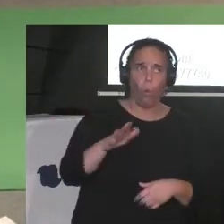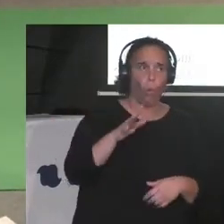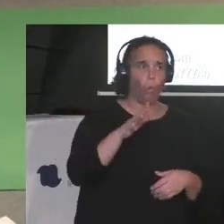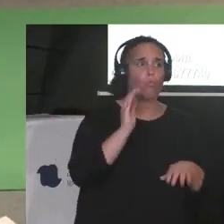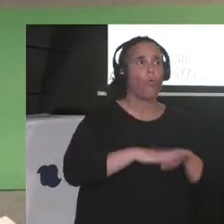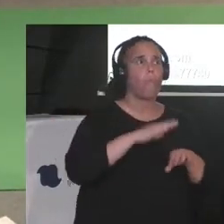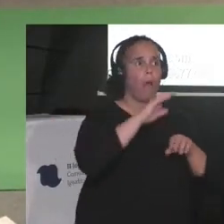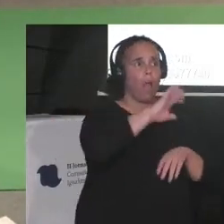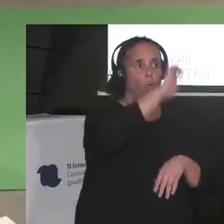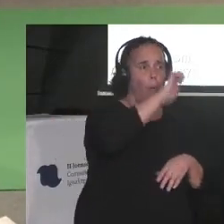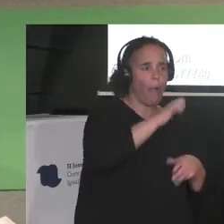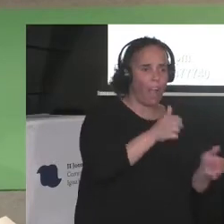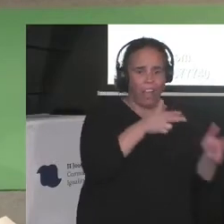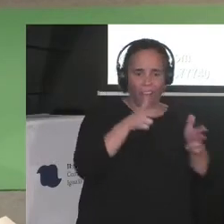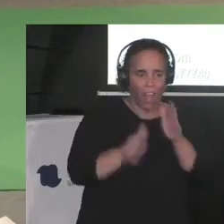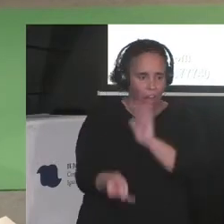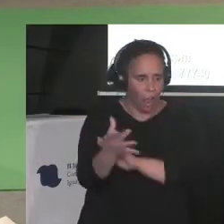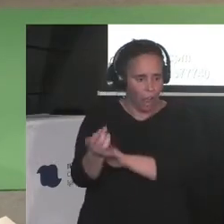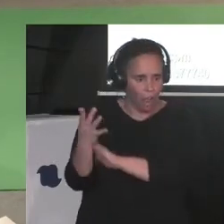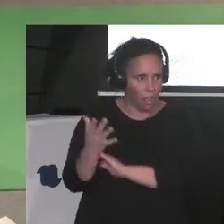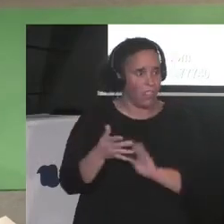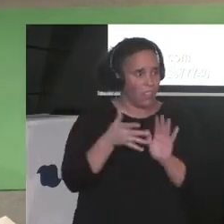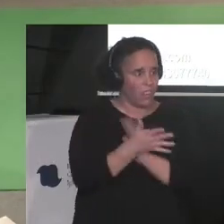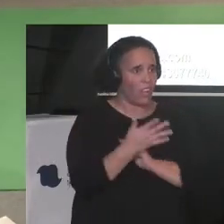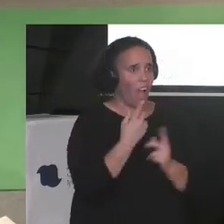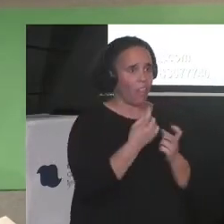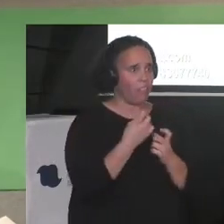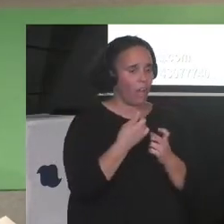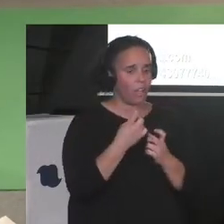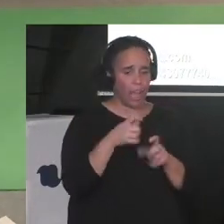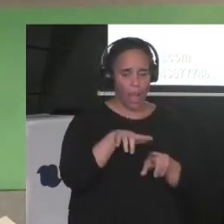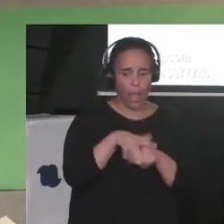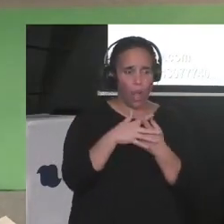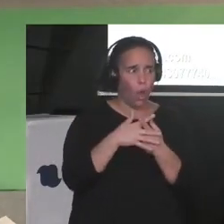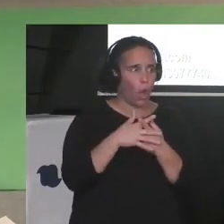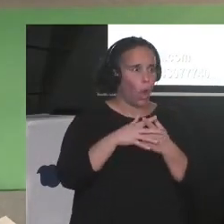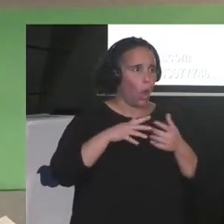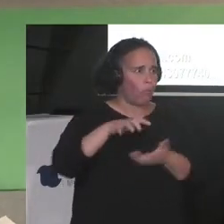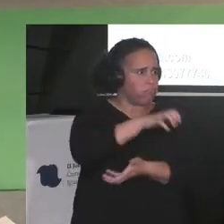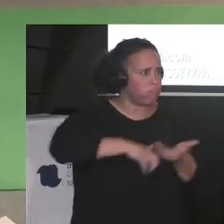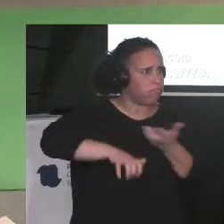que haya siempre una tragedia para que haya un salvador. ¿No es verdad?